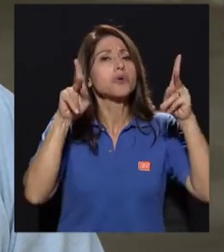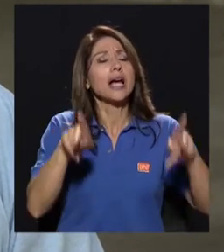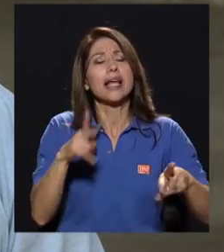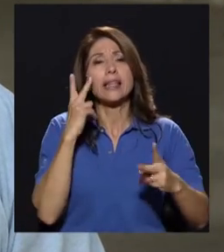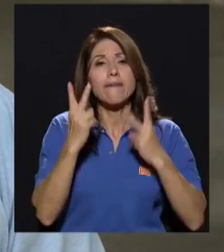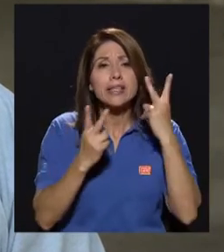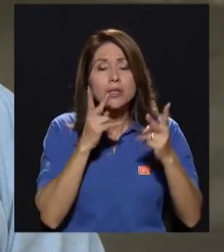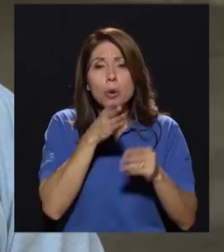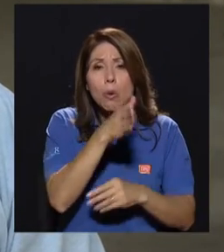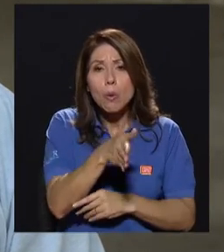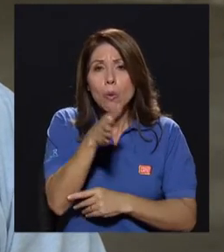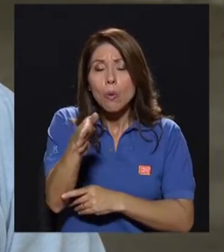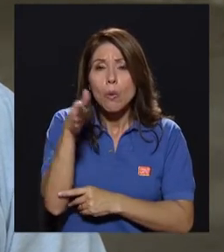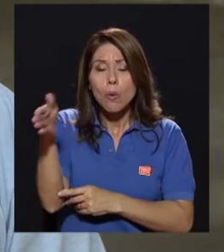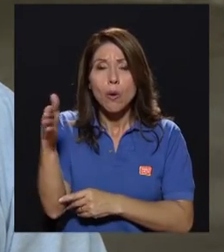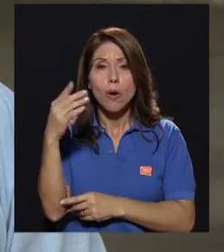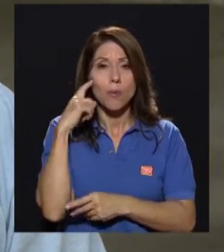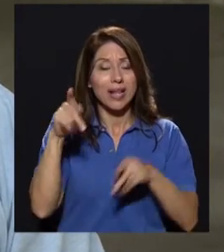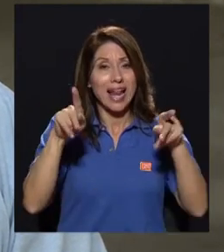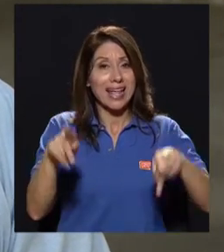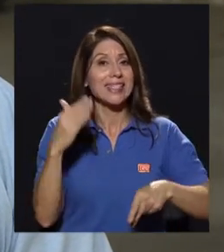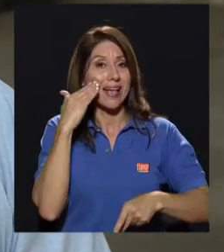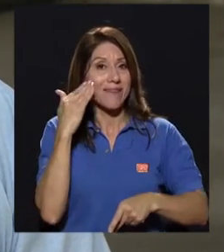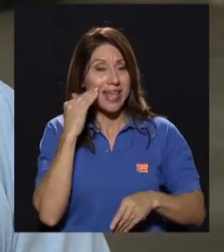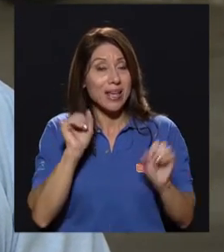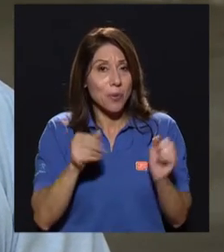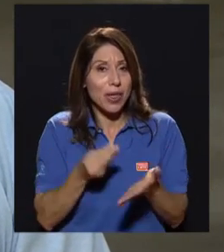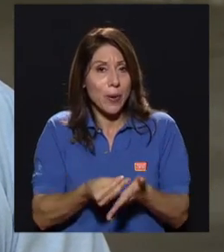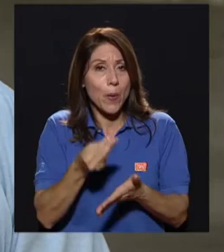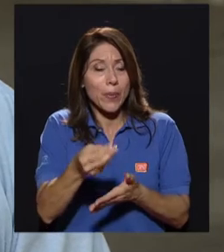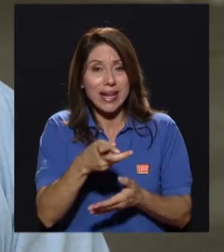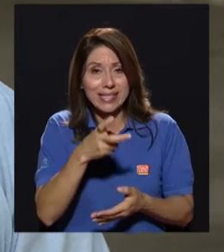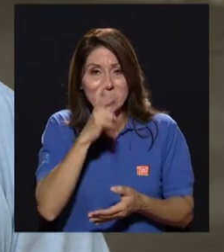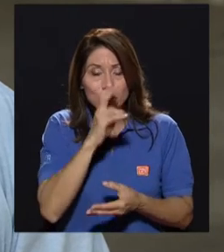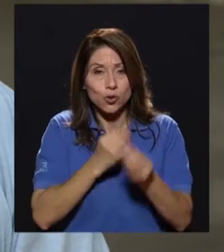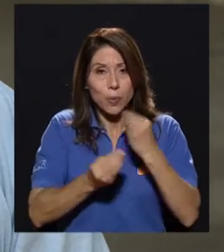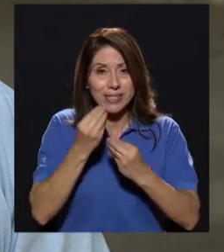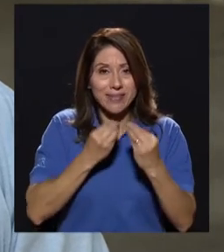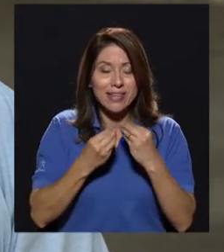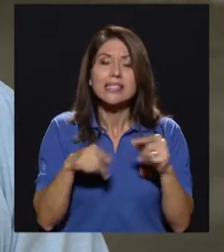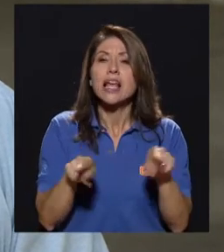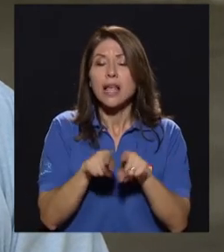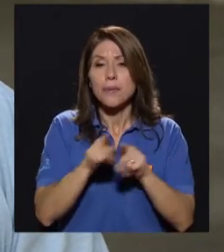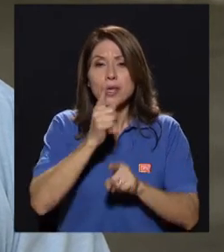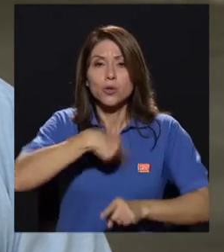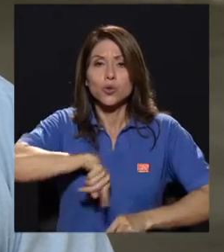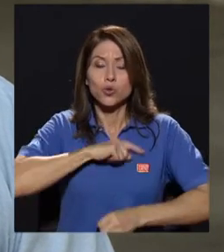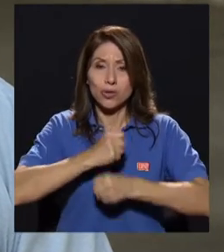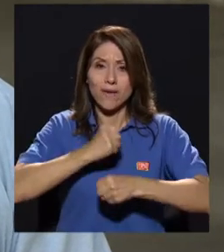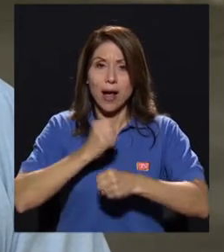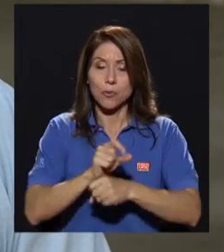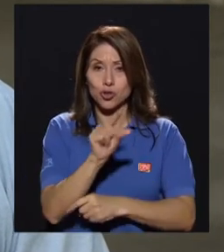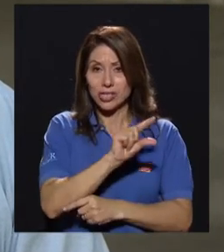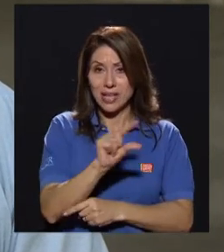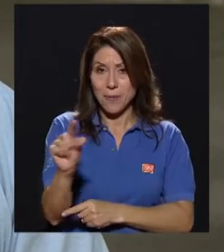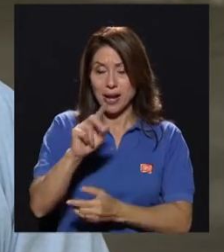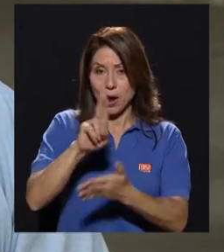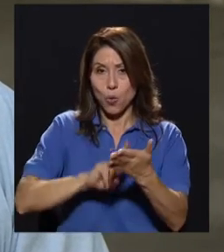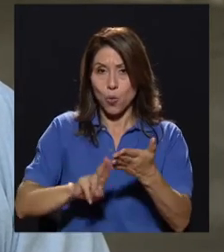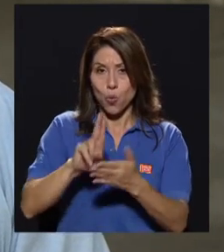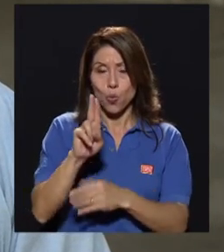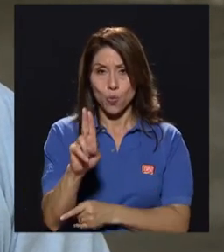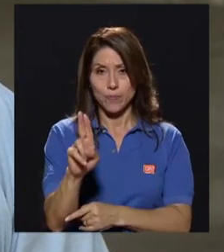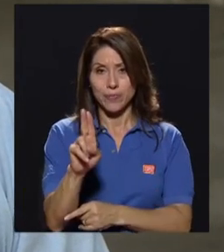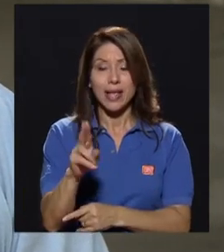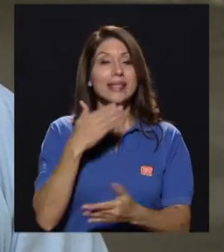la gente sabía que iban a conseguir insectos comestibles. Generalmente trabajamos la semana universitaria, la semana de bienvenida